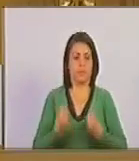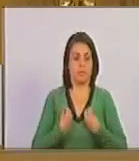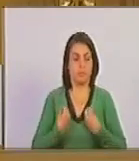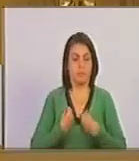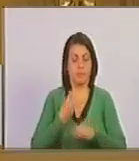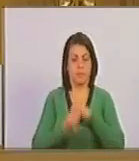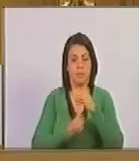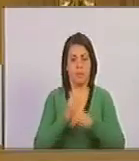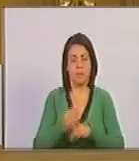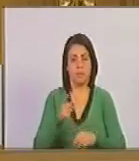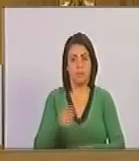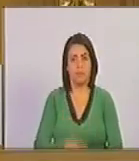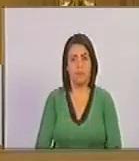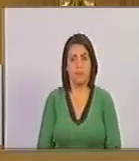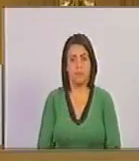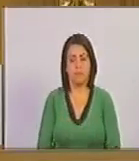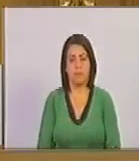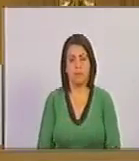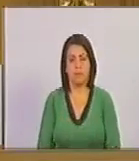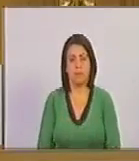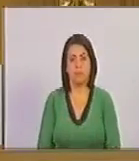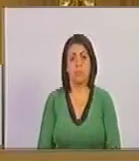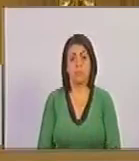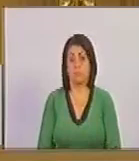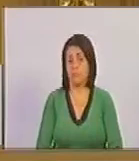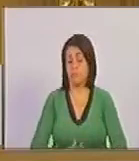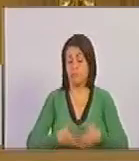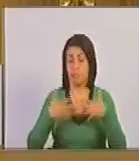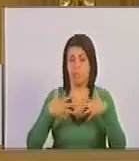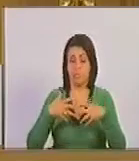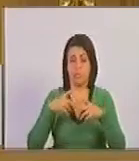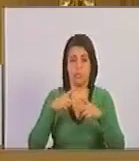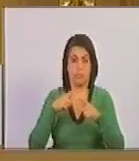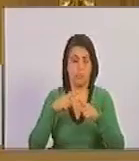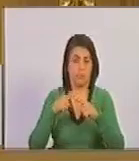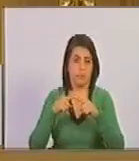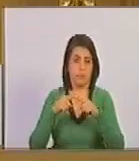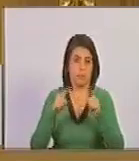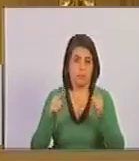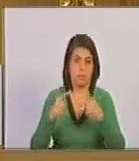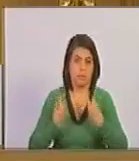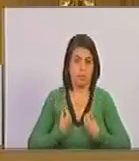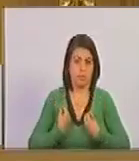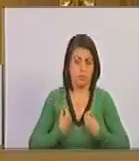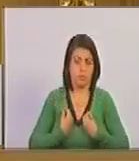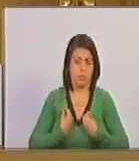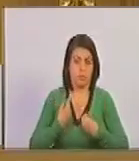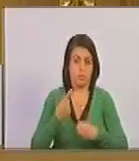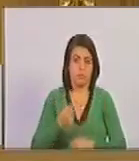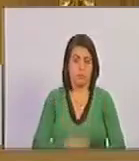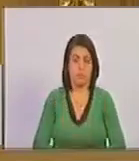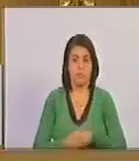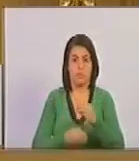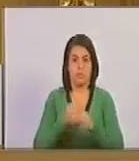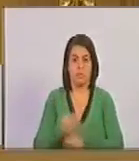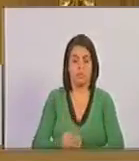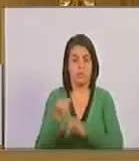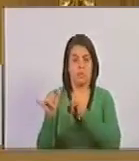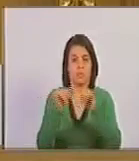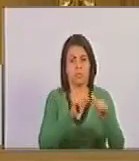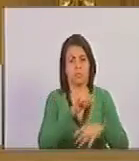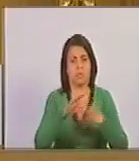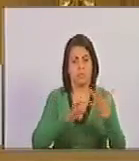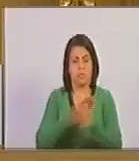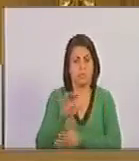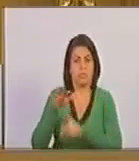mismas agresión que vive el pueblo venezolano. La misma agresión